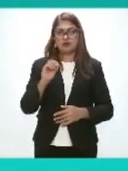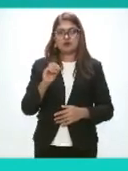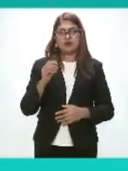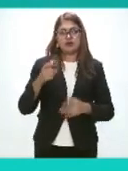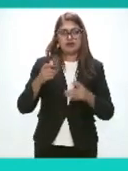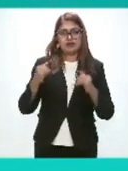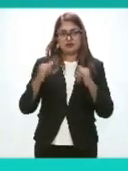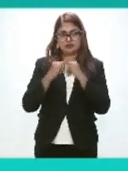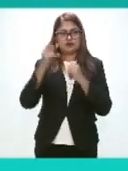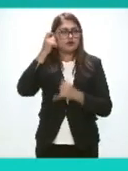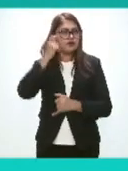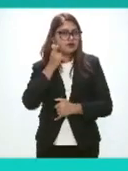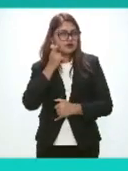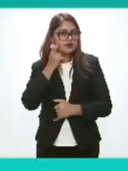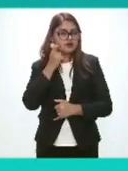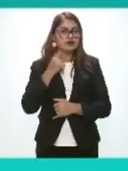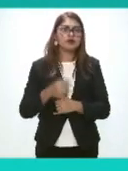Guerrero